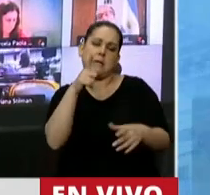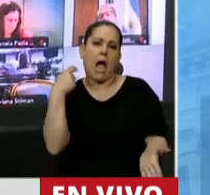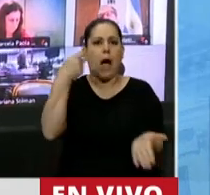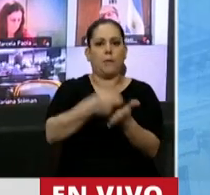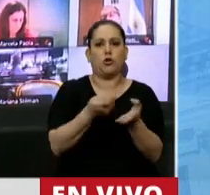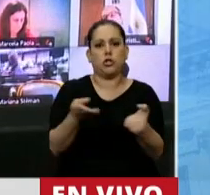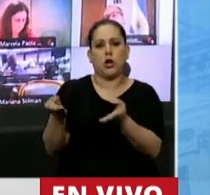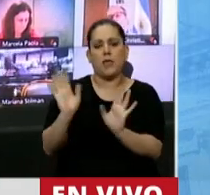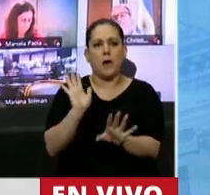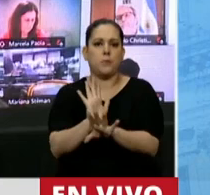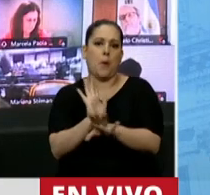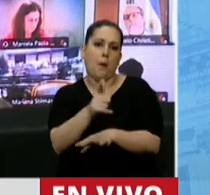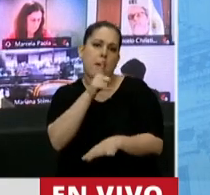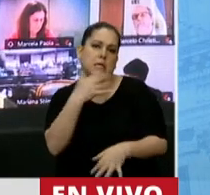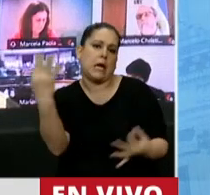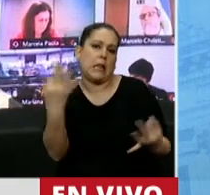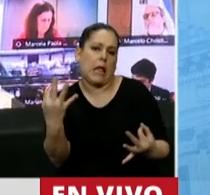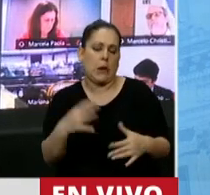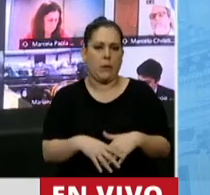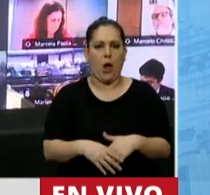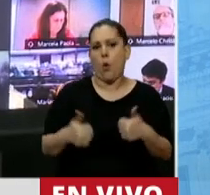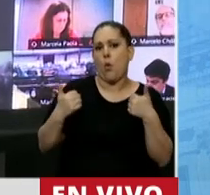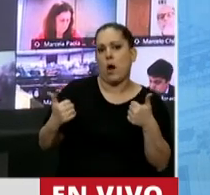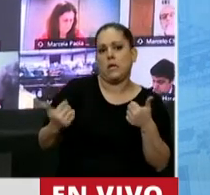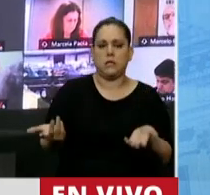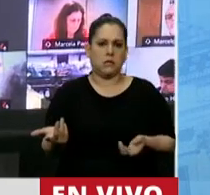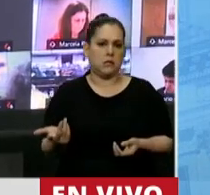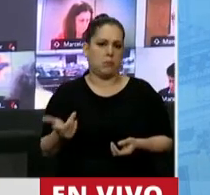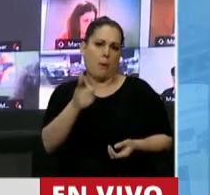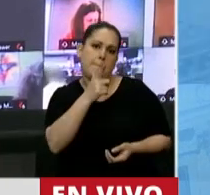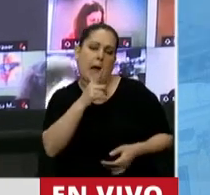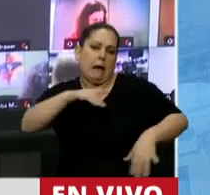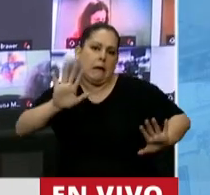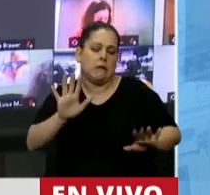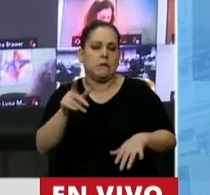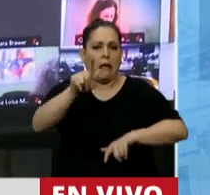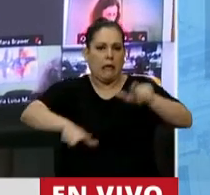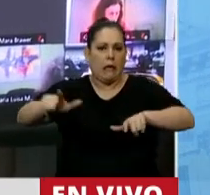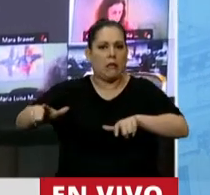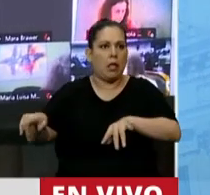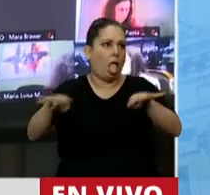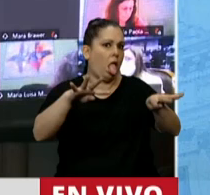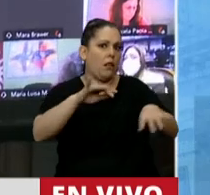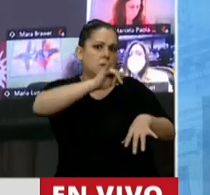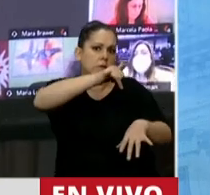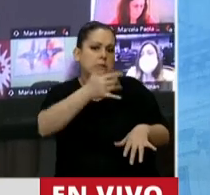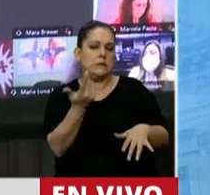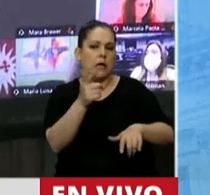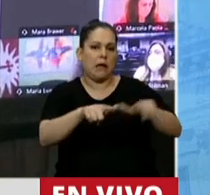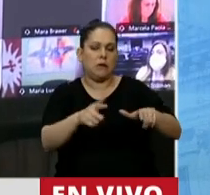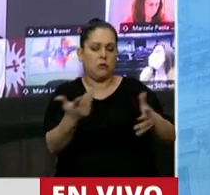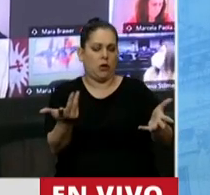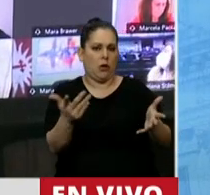idea razonable, romántica y hasta susceptible de generar seguimiento y simpatía para los